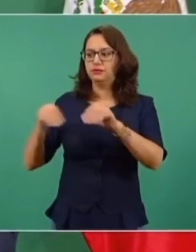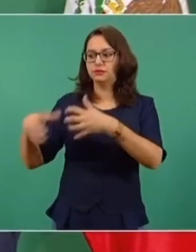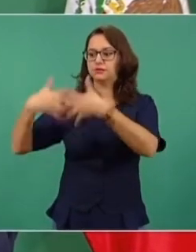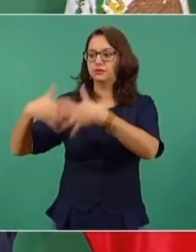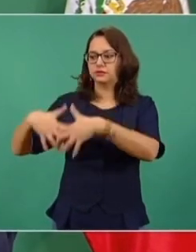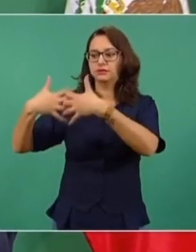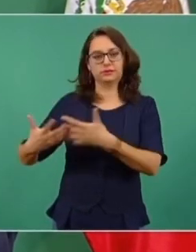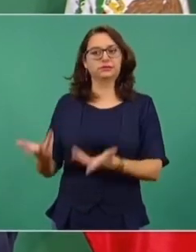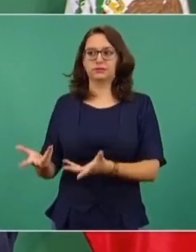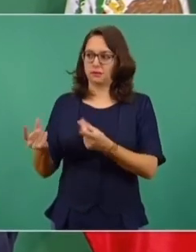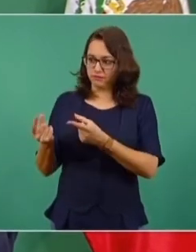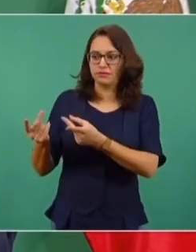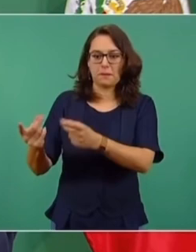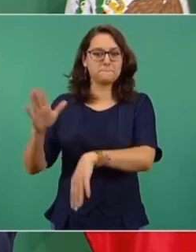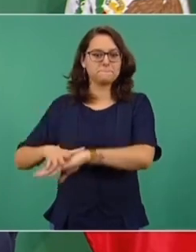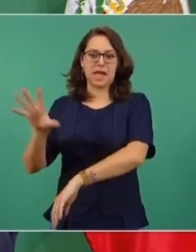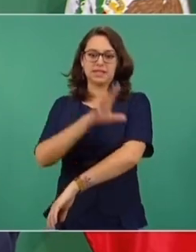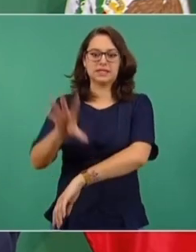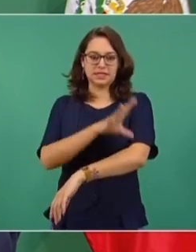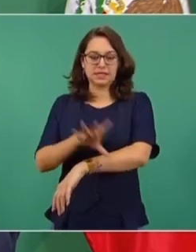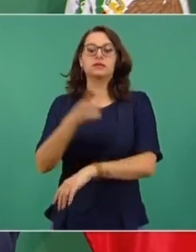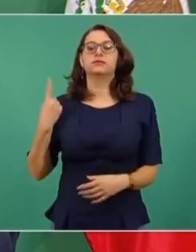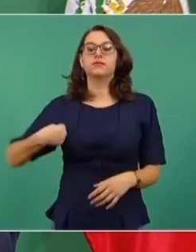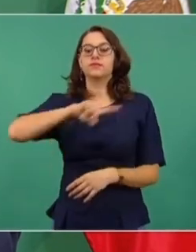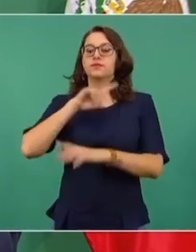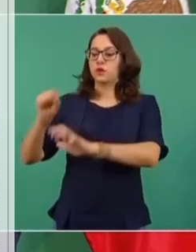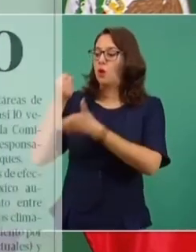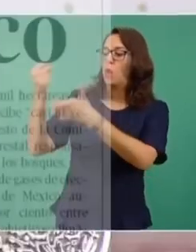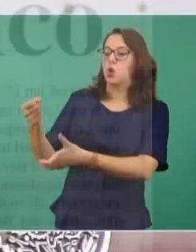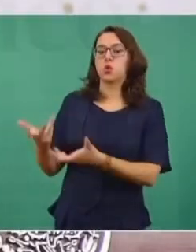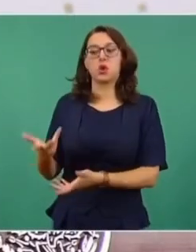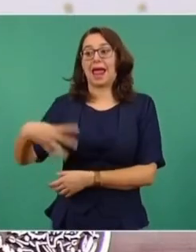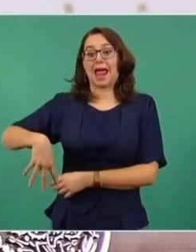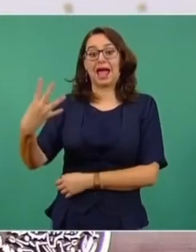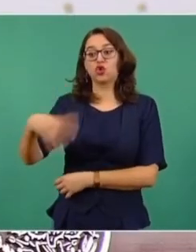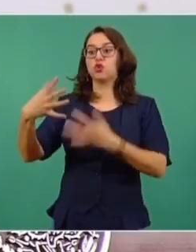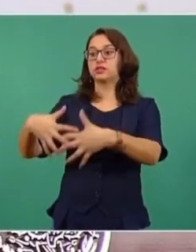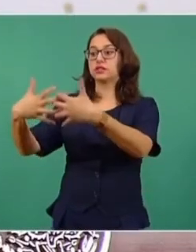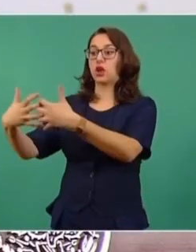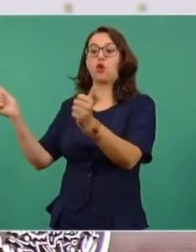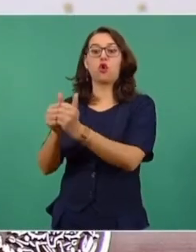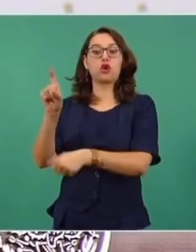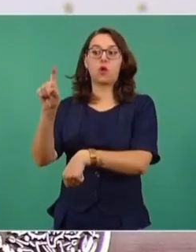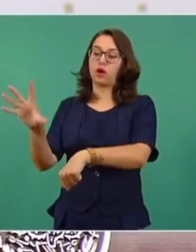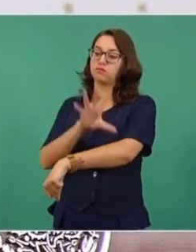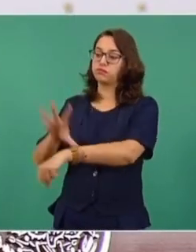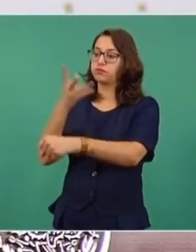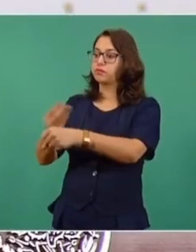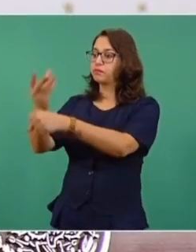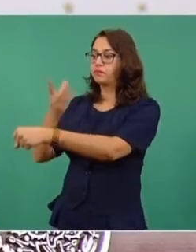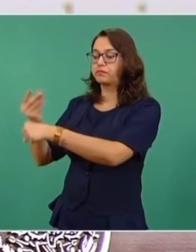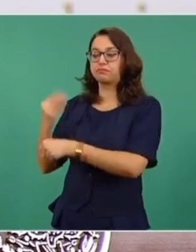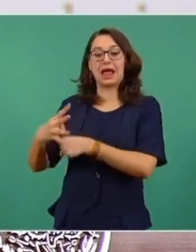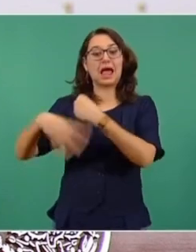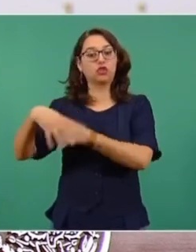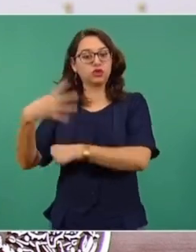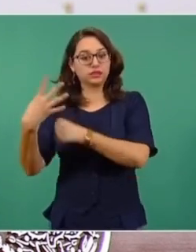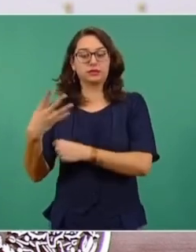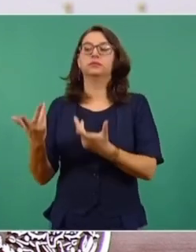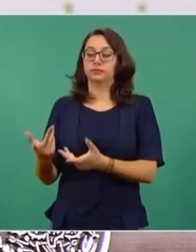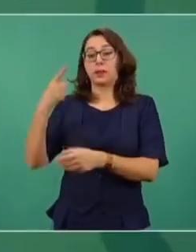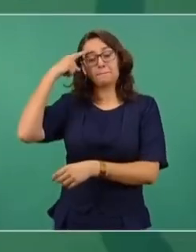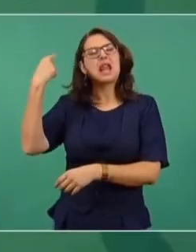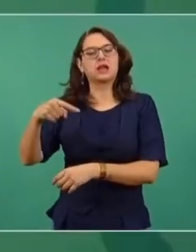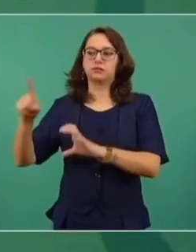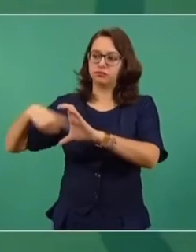más energía las hidroeléctricas, y estamos invirtiendo para modernizar 14 hidroeléctricas, cambiando turbinas y